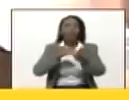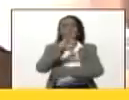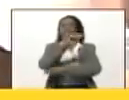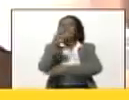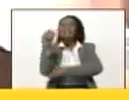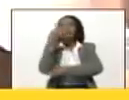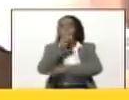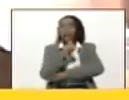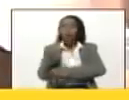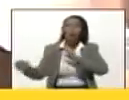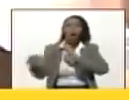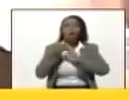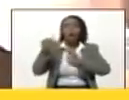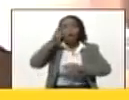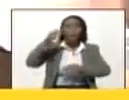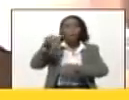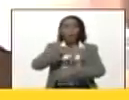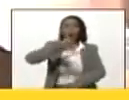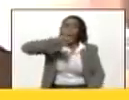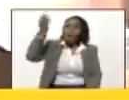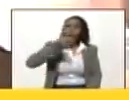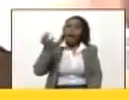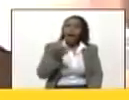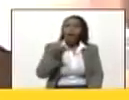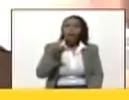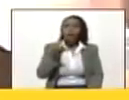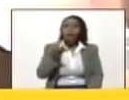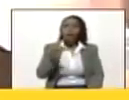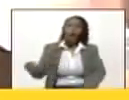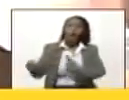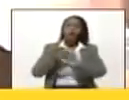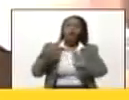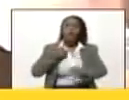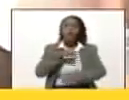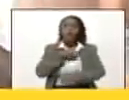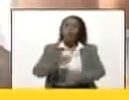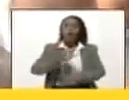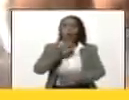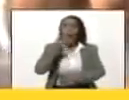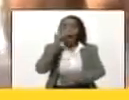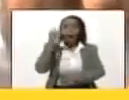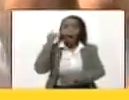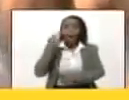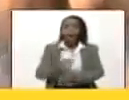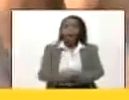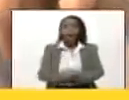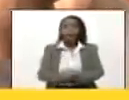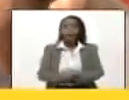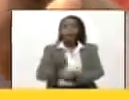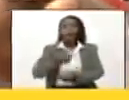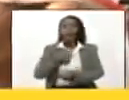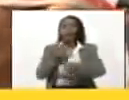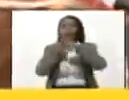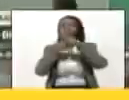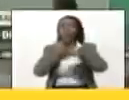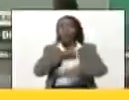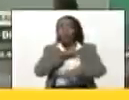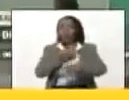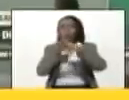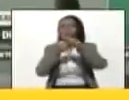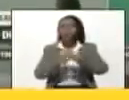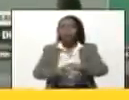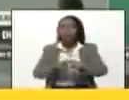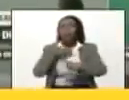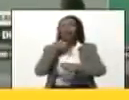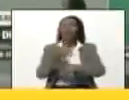años contra los pueblos originarios, contra nuestros abuelos, contra nuestras abuelas. Nos sumamos a las voces